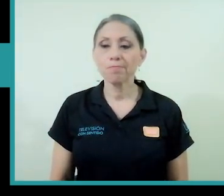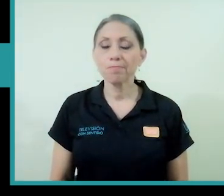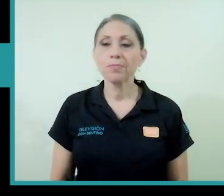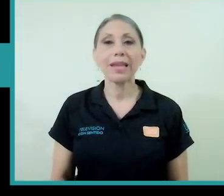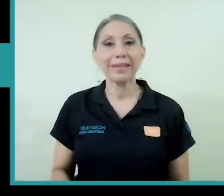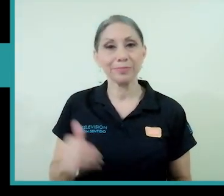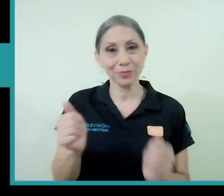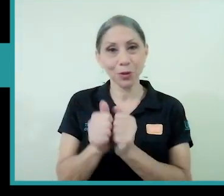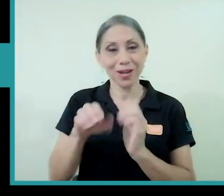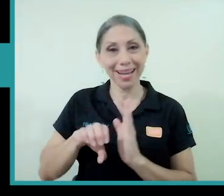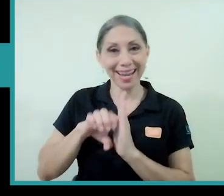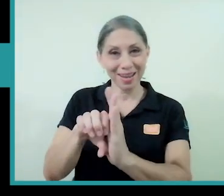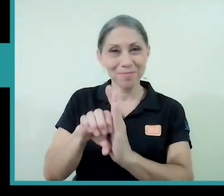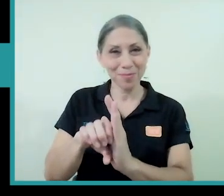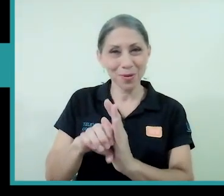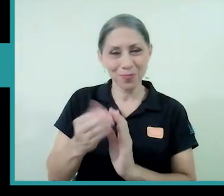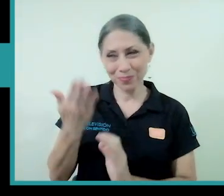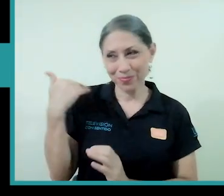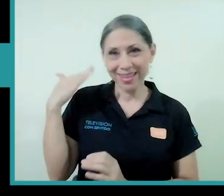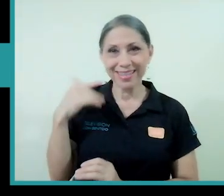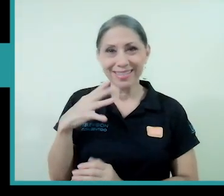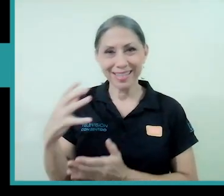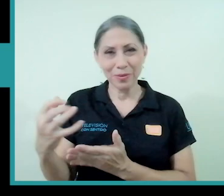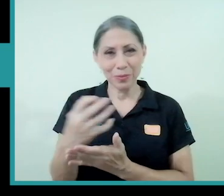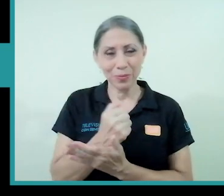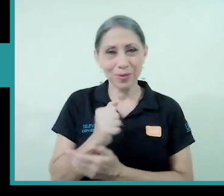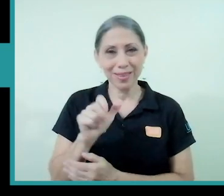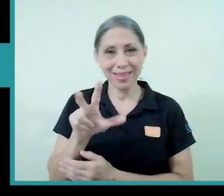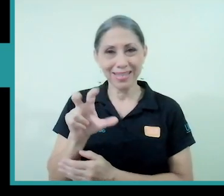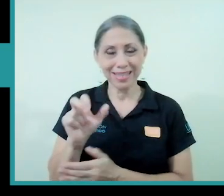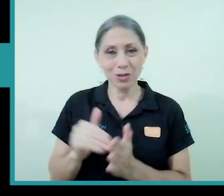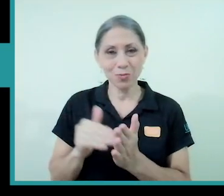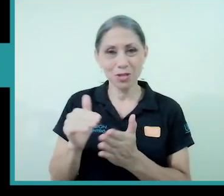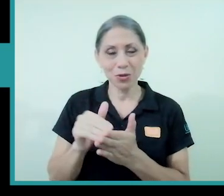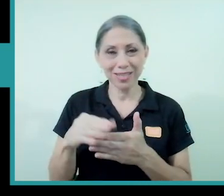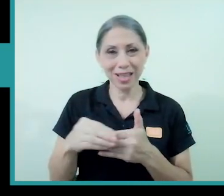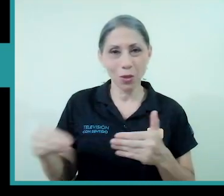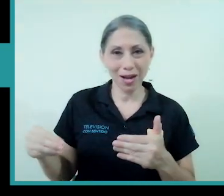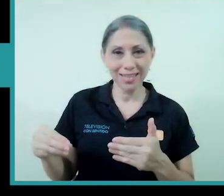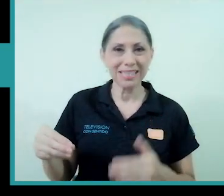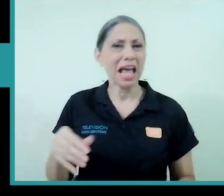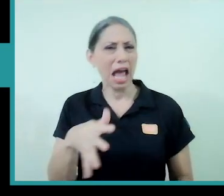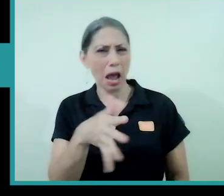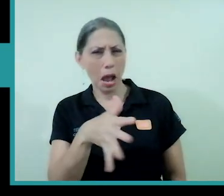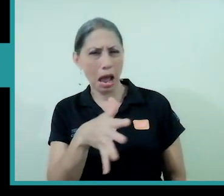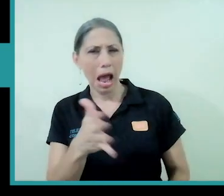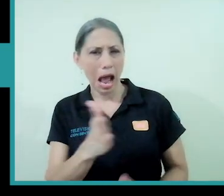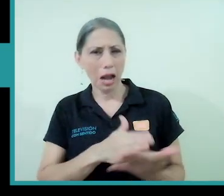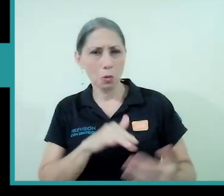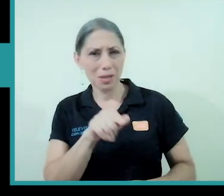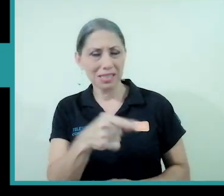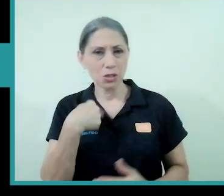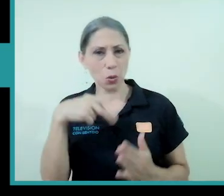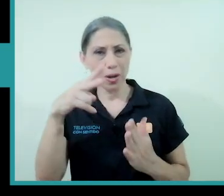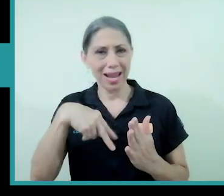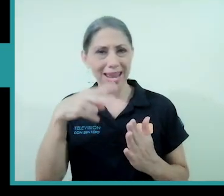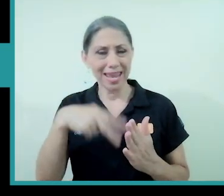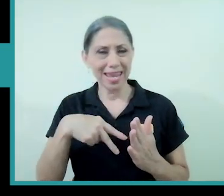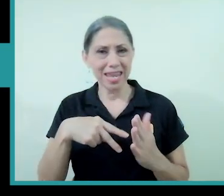siguiendo el ejemplo de los 300 millones de dólares era aproximadamente o algo así leí en un